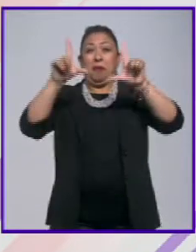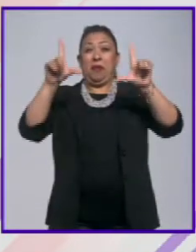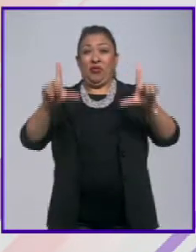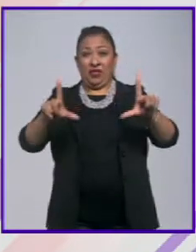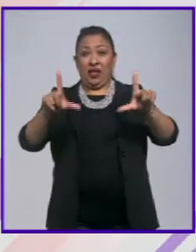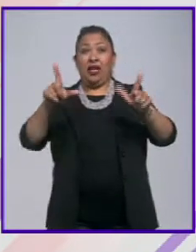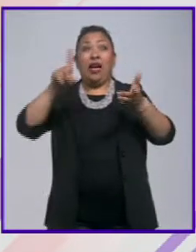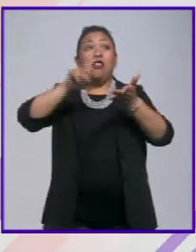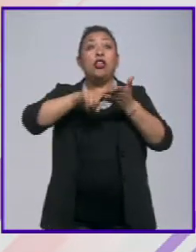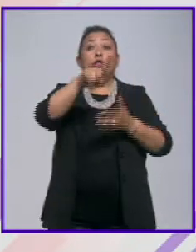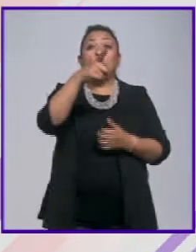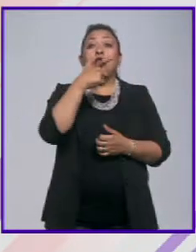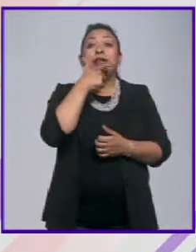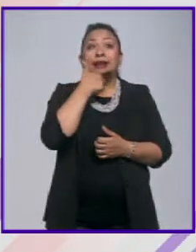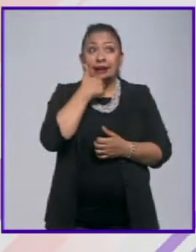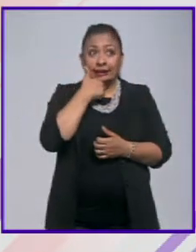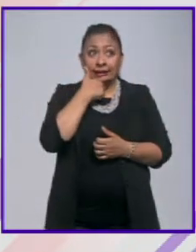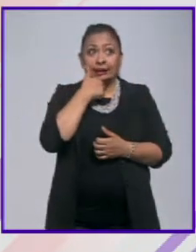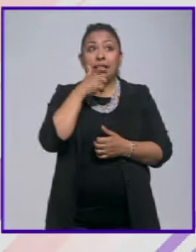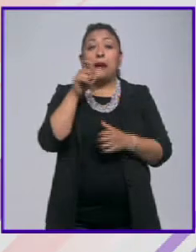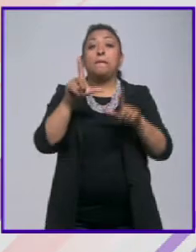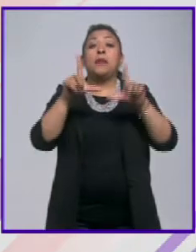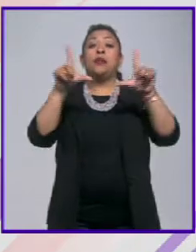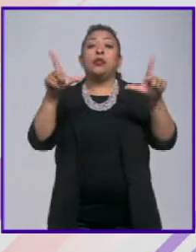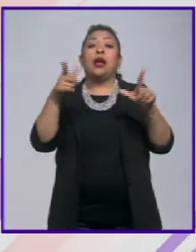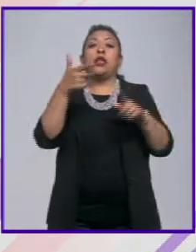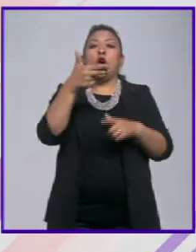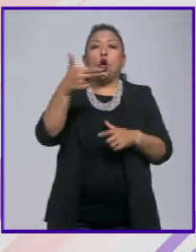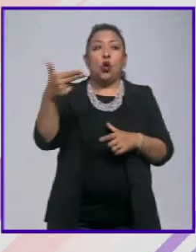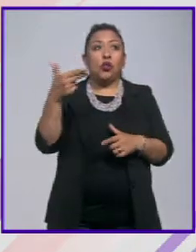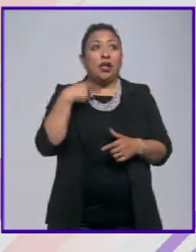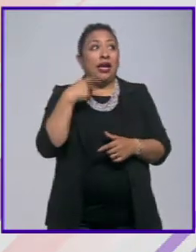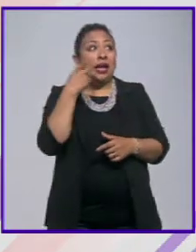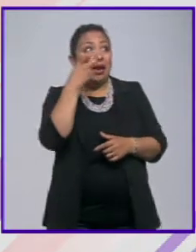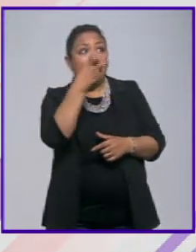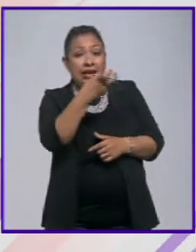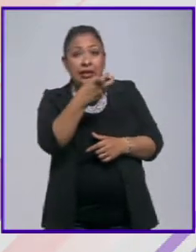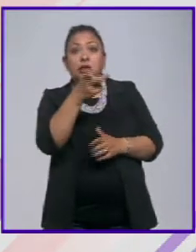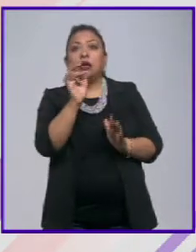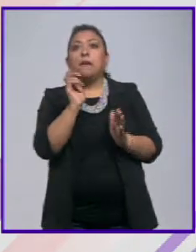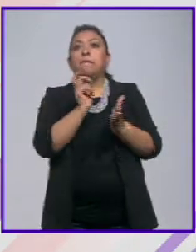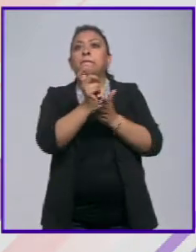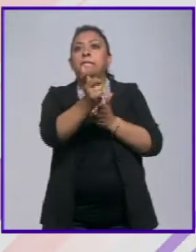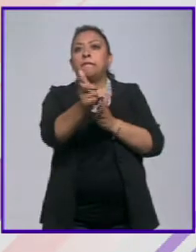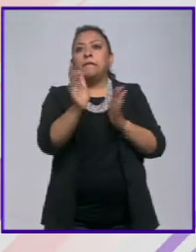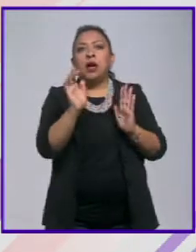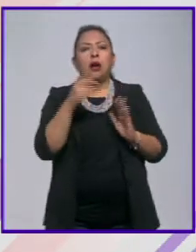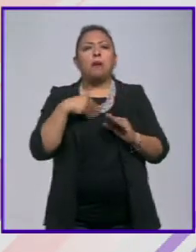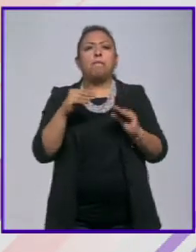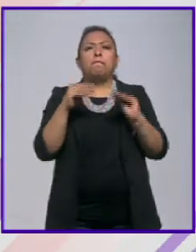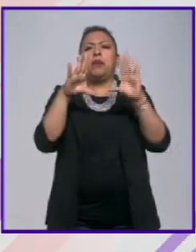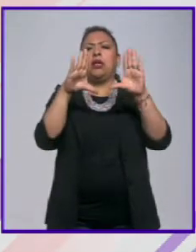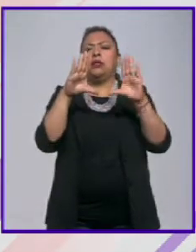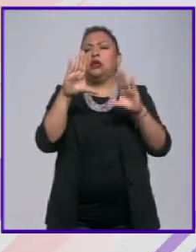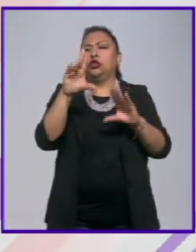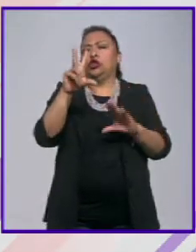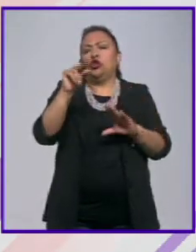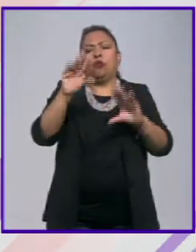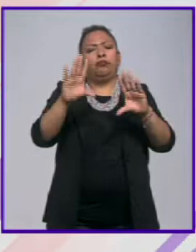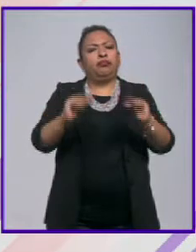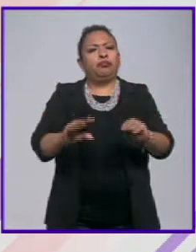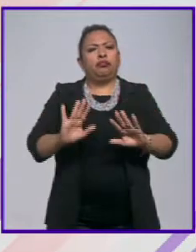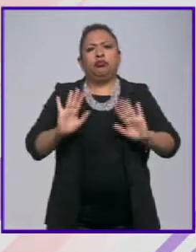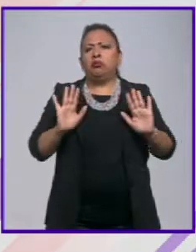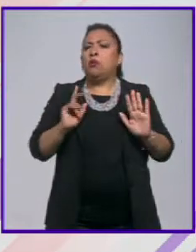hay en el Reino Unido y cada pantalla de hotel entonces genera prendas la pantalla o no prendas la